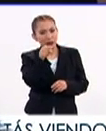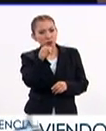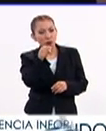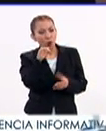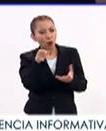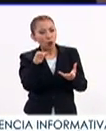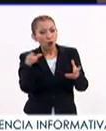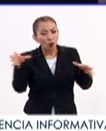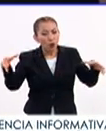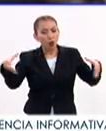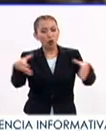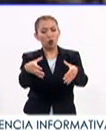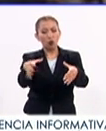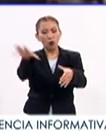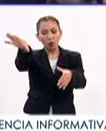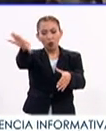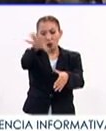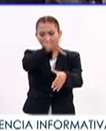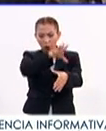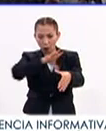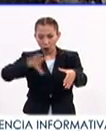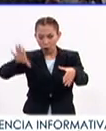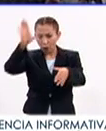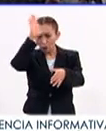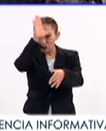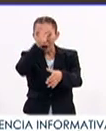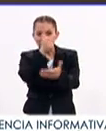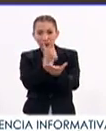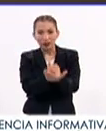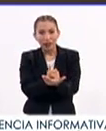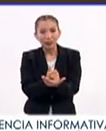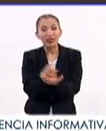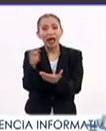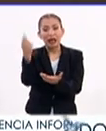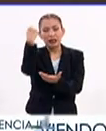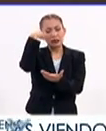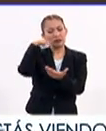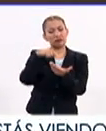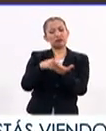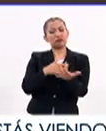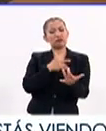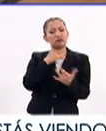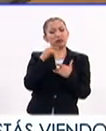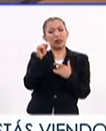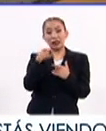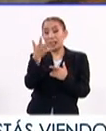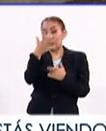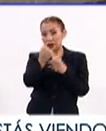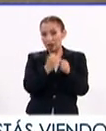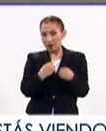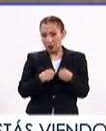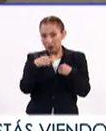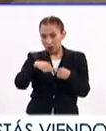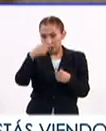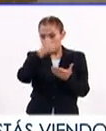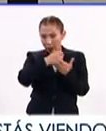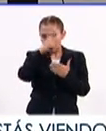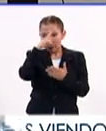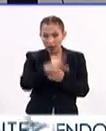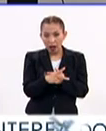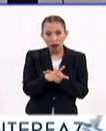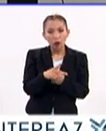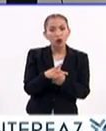de una composición cultural de una ciudad. Él interpreta directamente, tiene 10 años viviendo en esta ciudad,